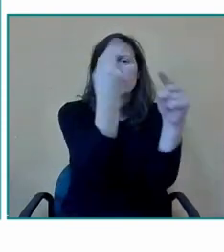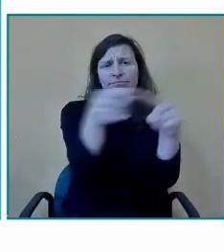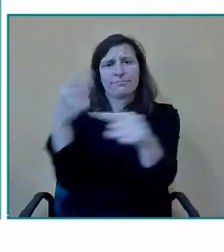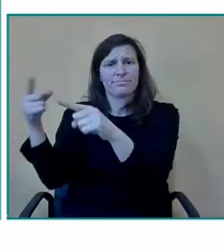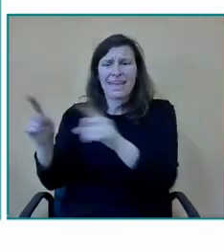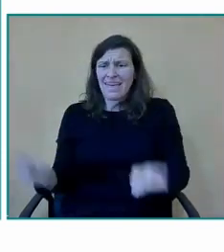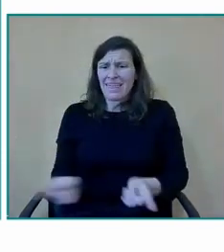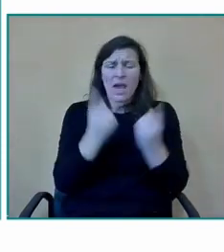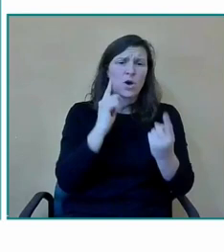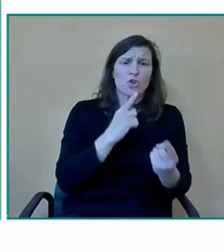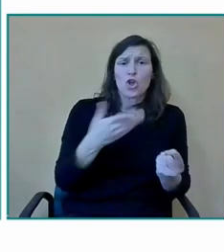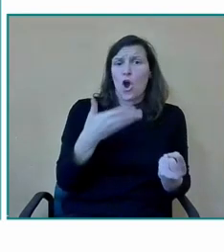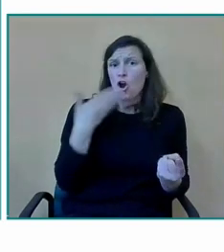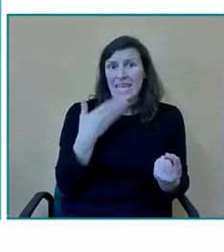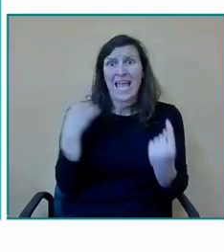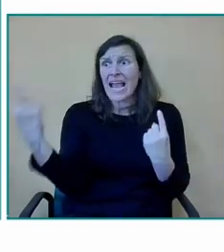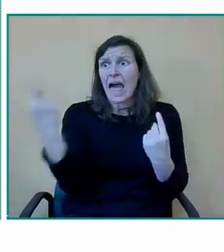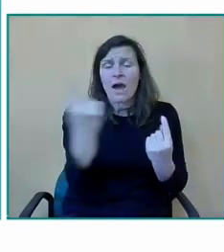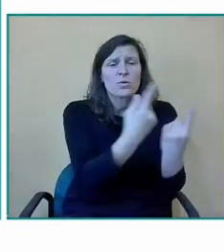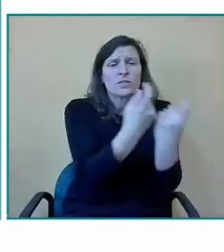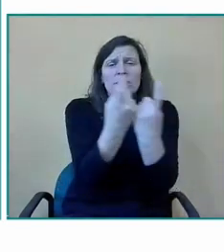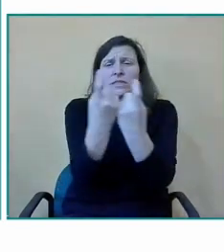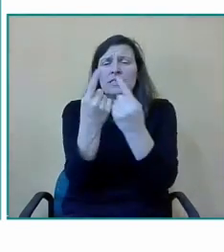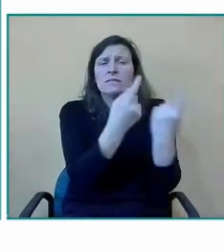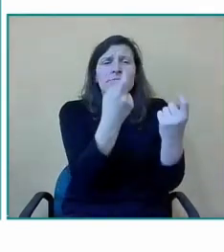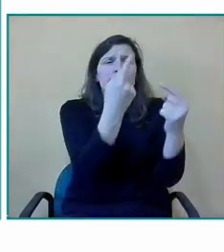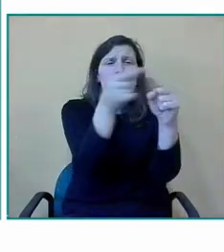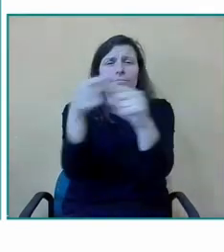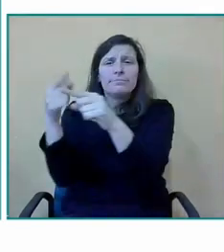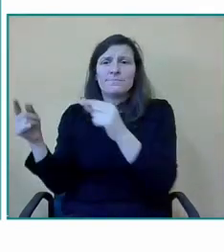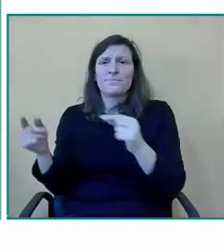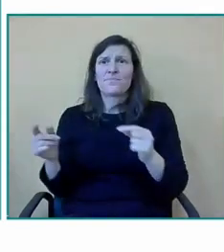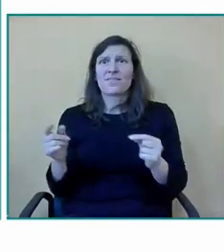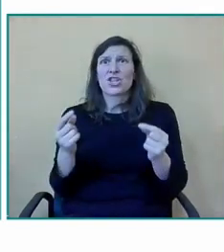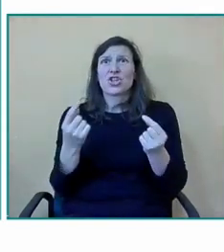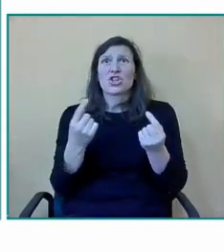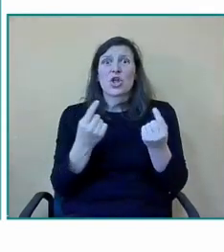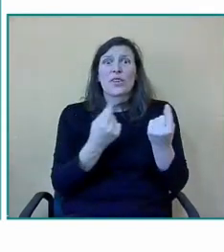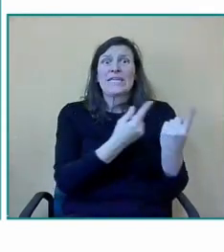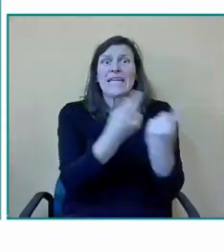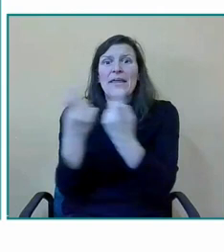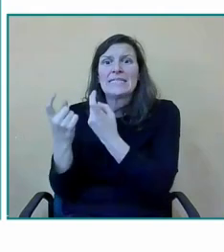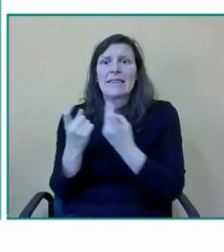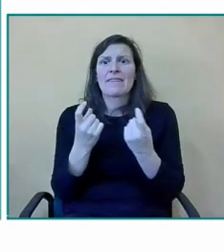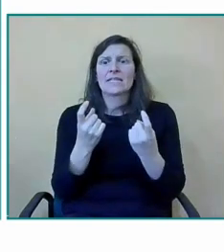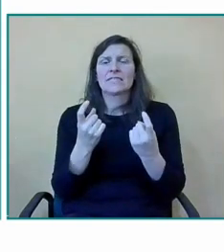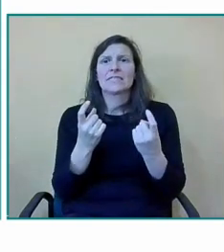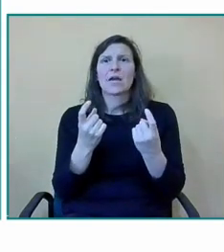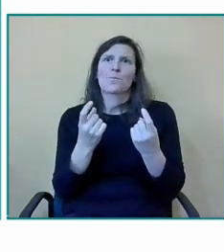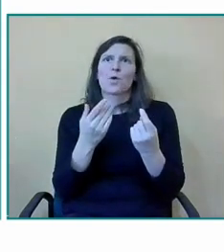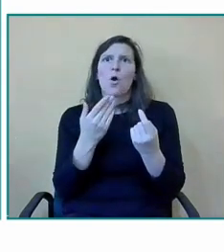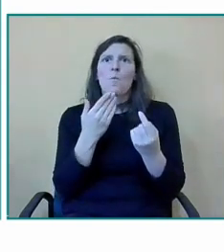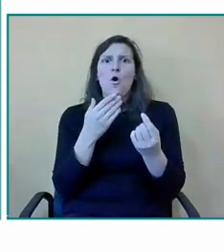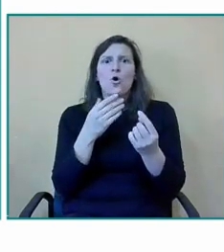algo que nosotros no nos ponemos a debatir no nos preocupamos nos ocupamos de ese